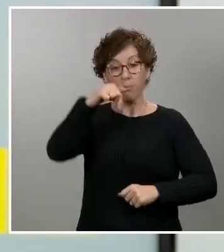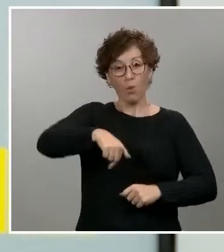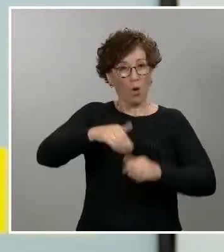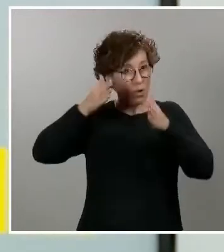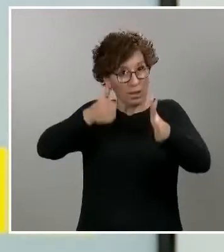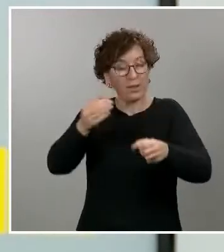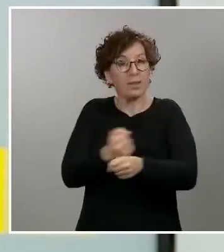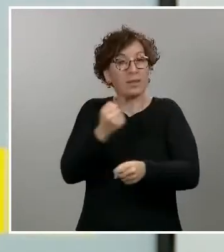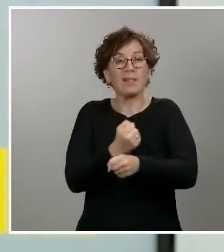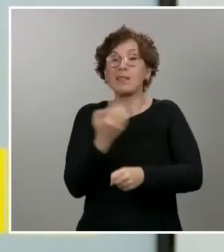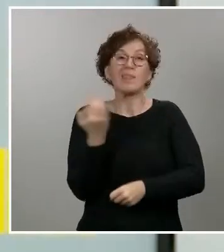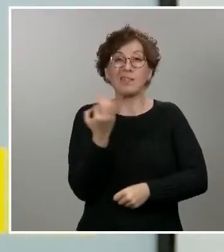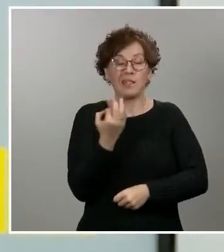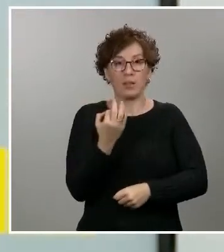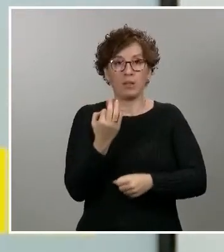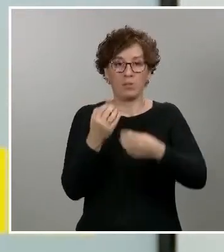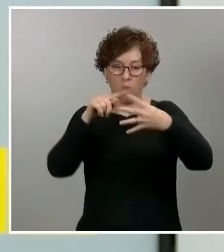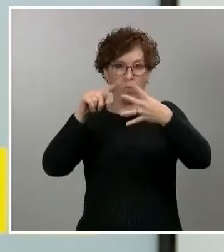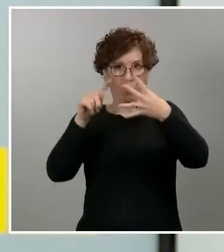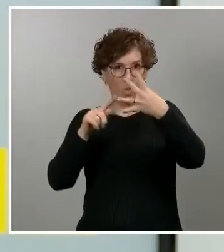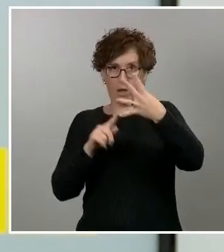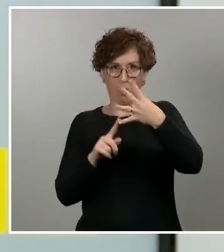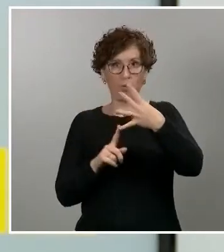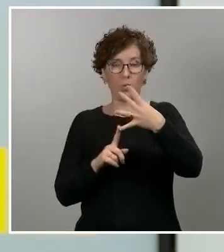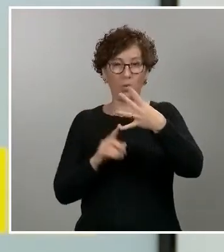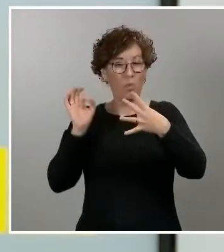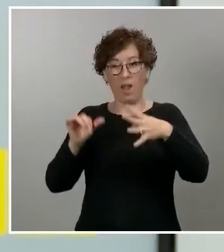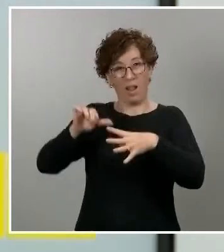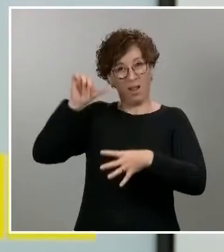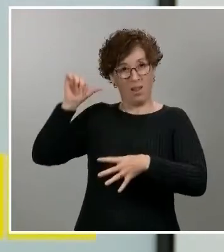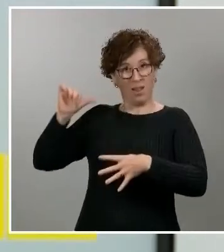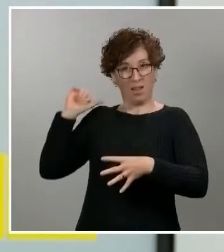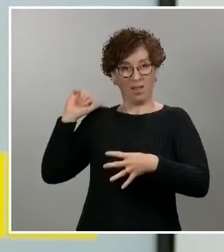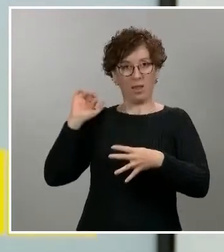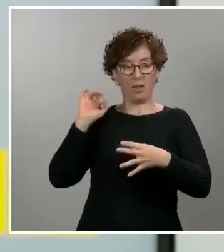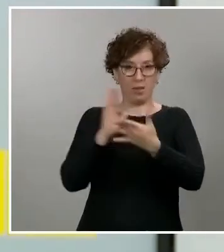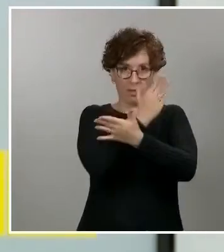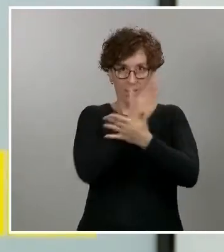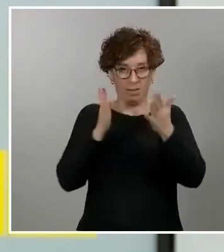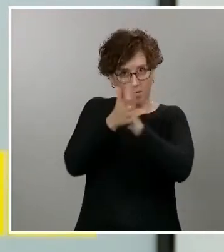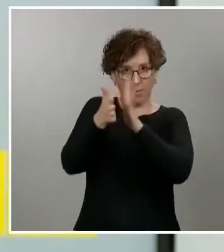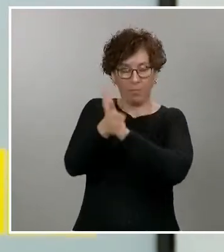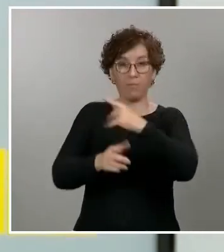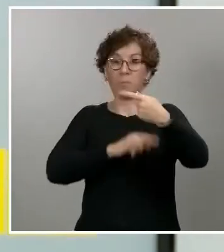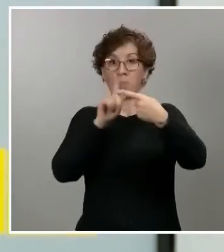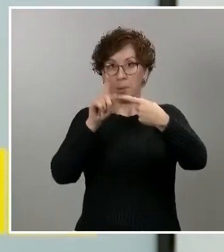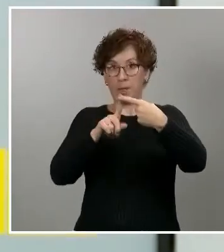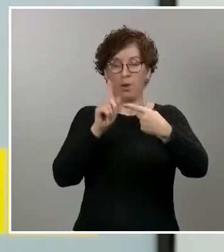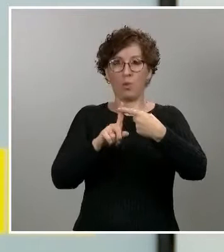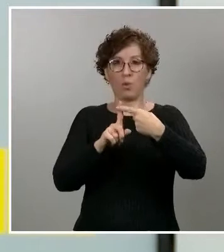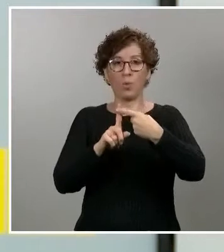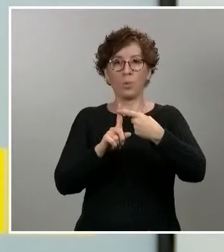es básicamente en cuatro ejes, como otros días lo voy a separar de esta forma. La primera, como es habitual, la